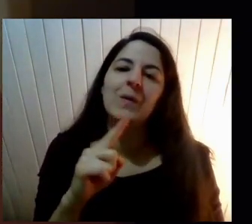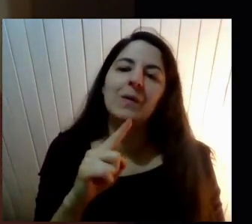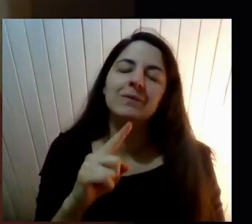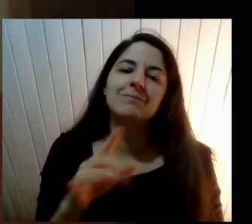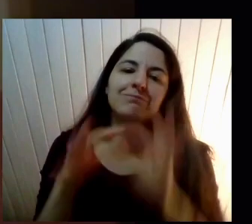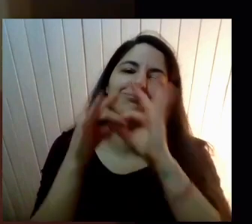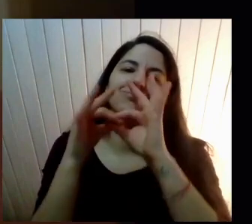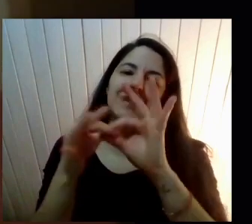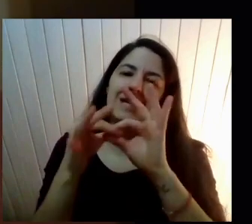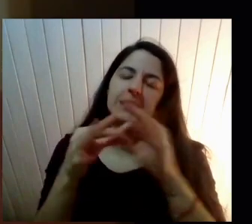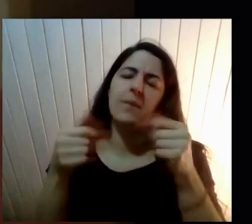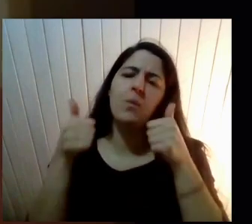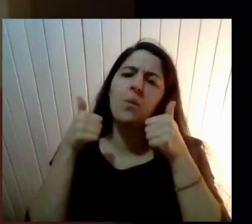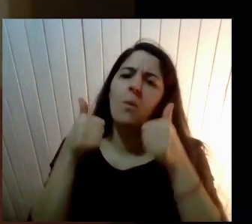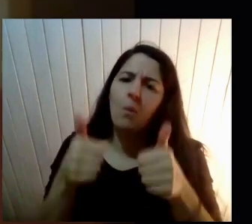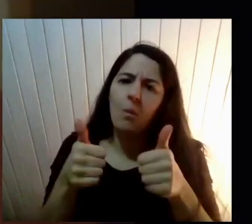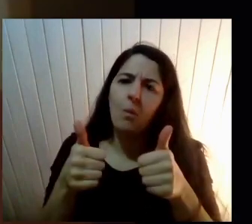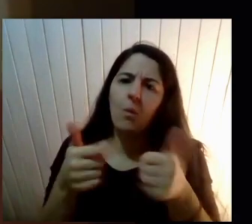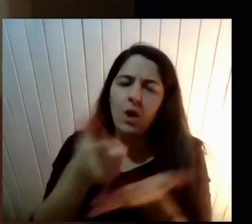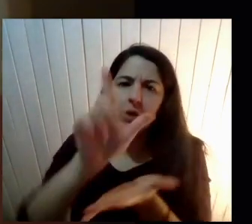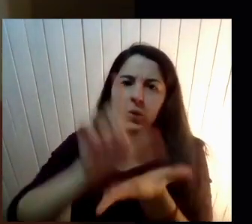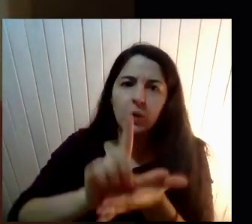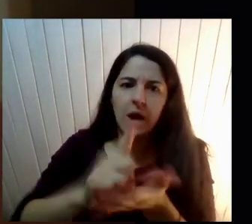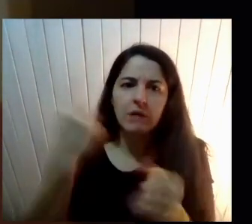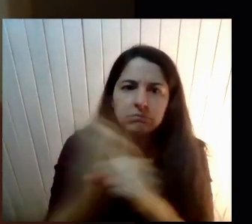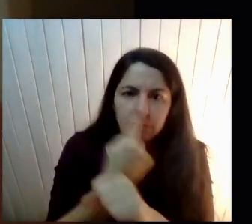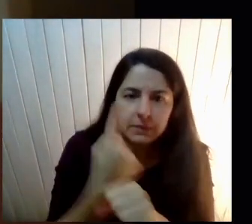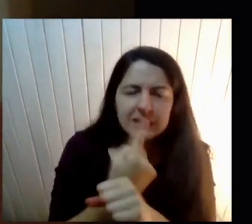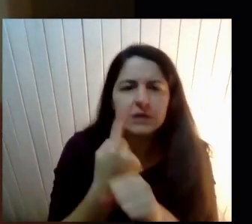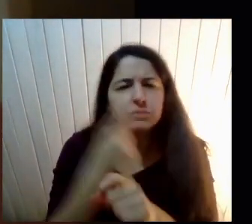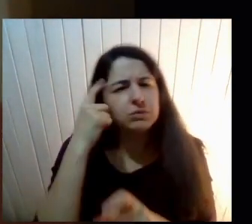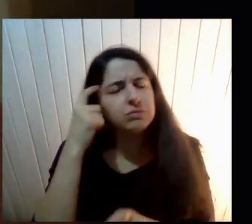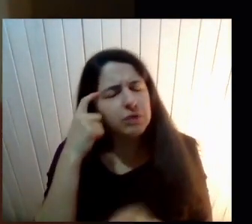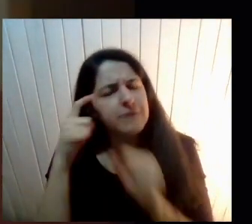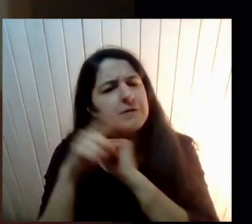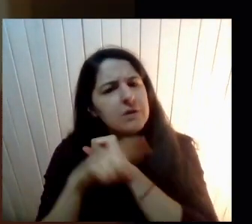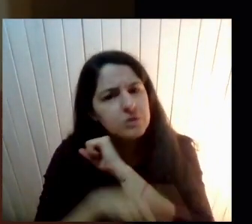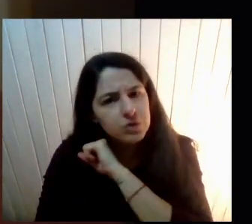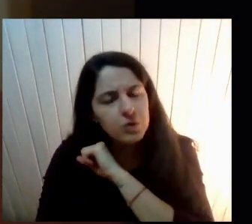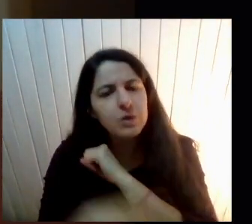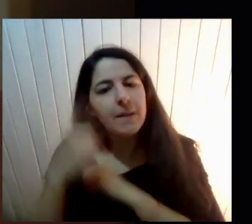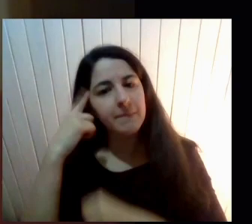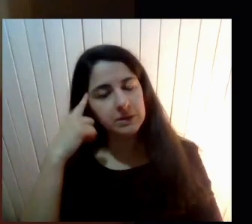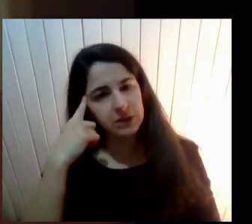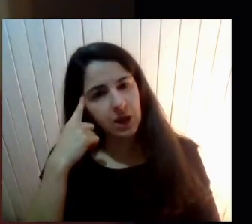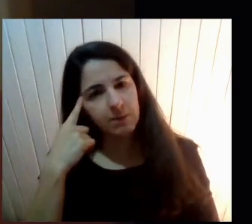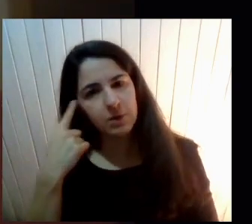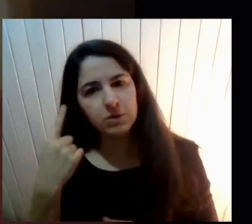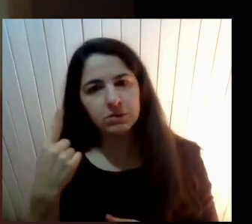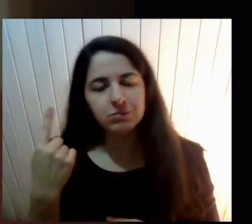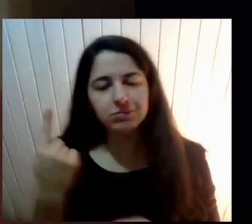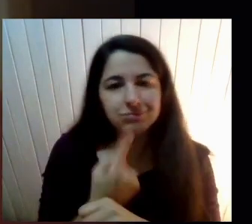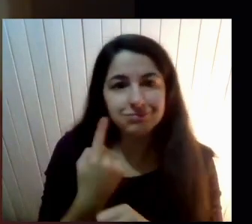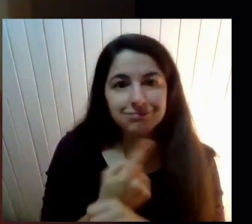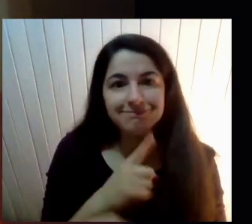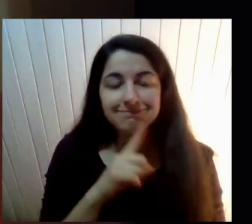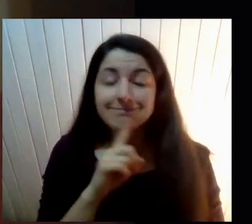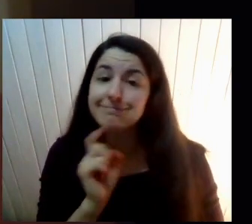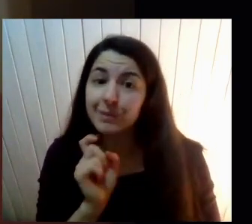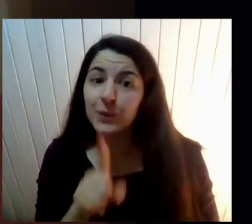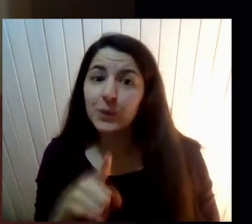Conversaciones fructíferas Reflexiones Que igual nos planteamos En un principio Iban a salir A propósito De la pregunta De la urgencia ¿Cierto?